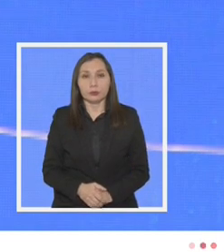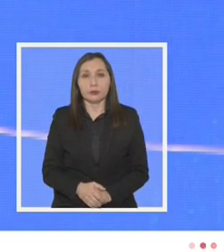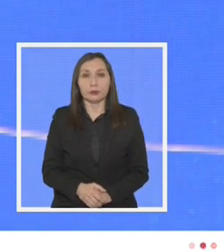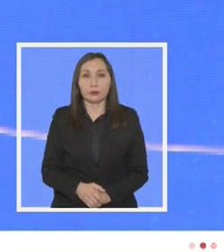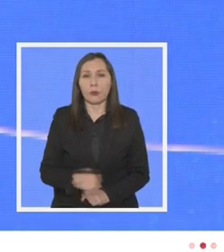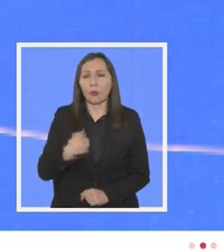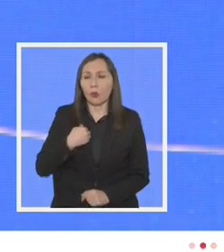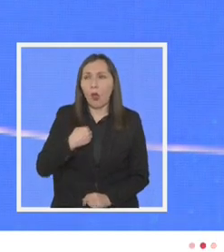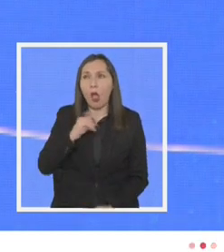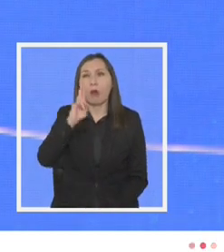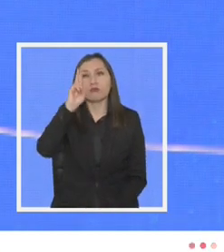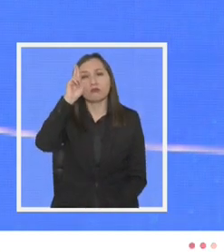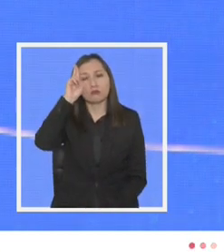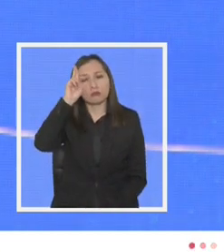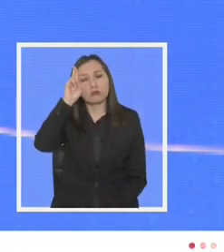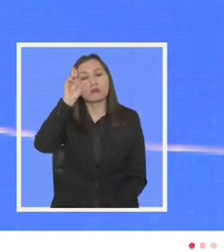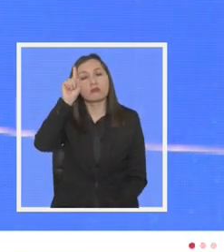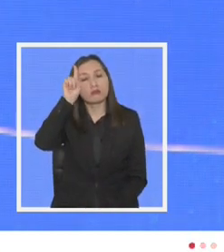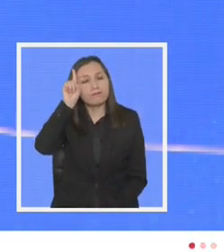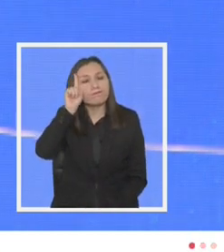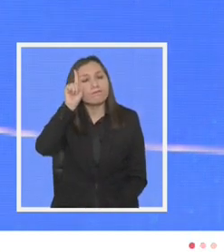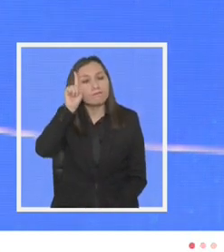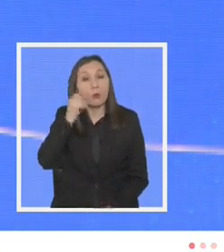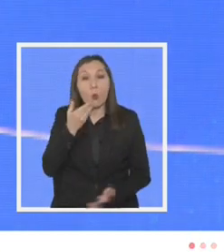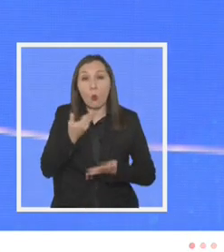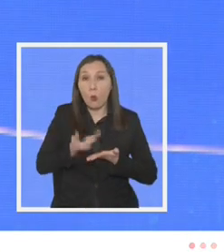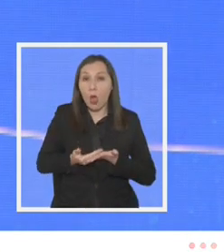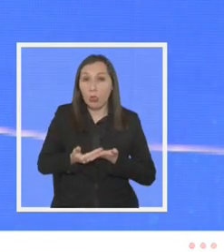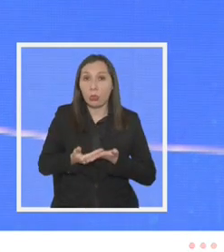y recordaba el hecho de que cuando